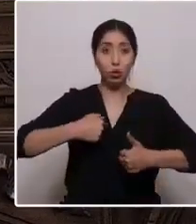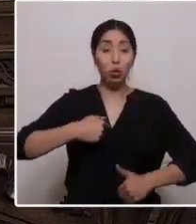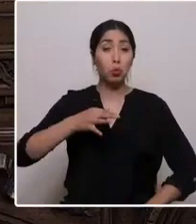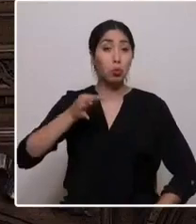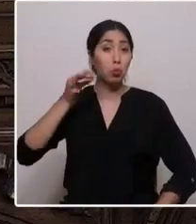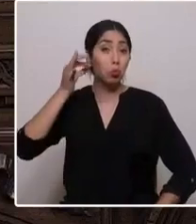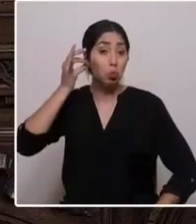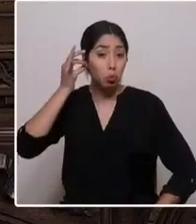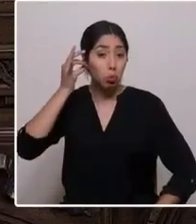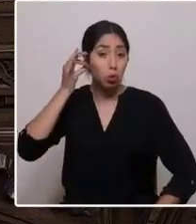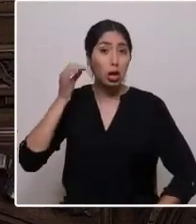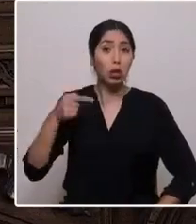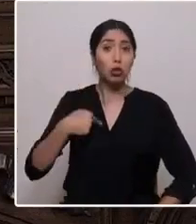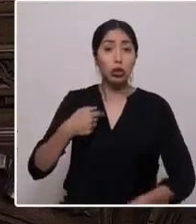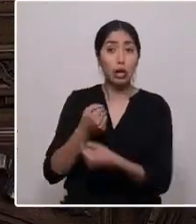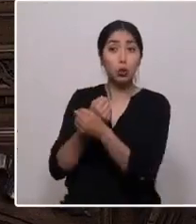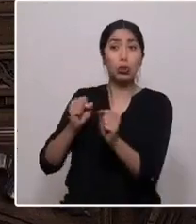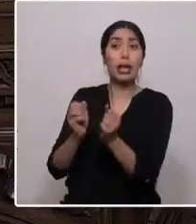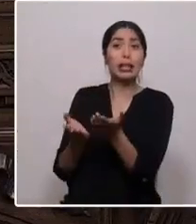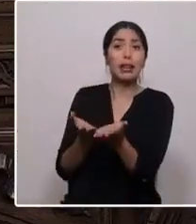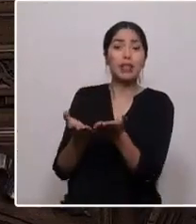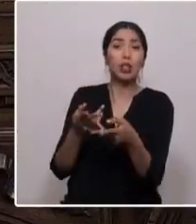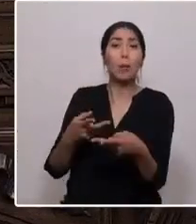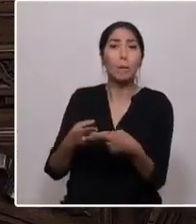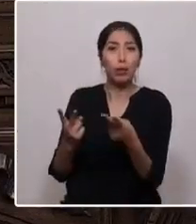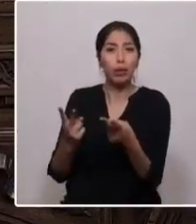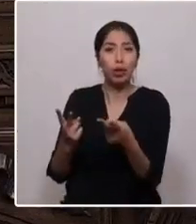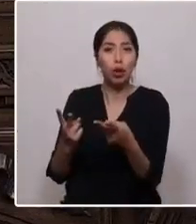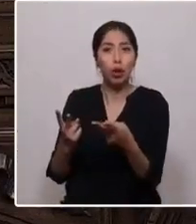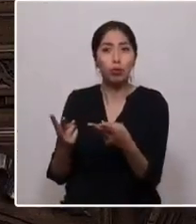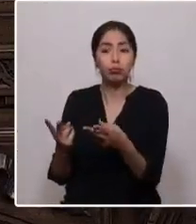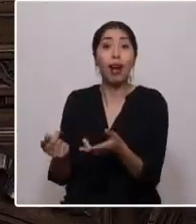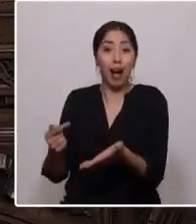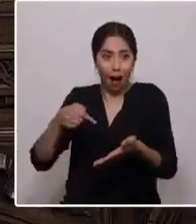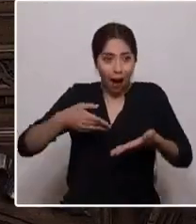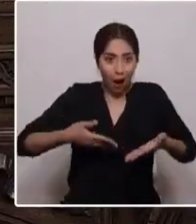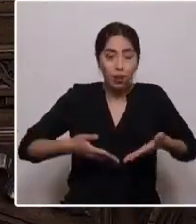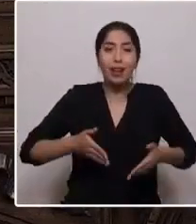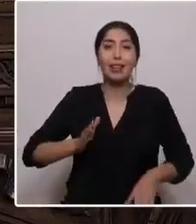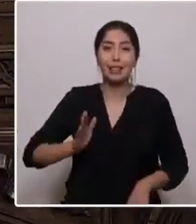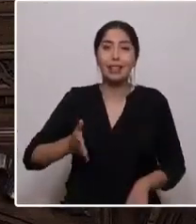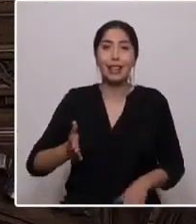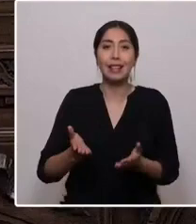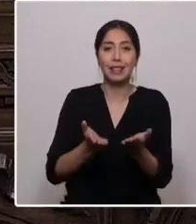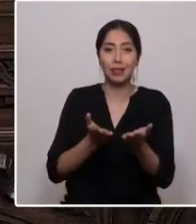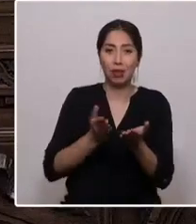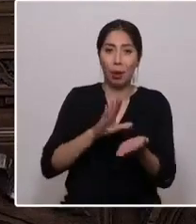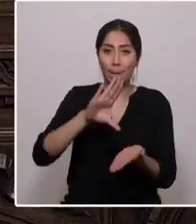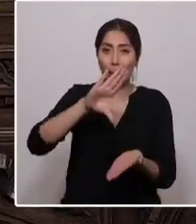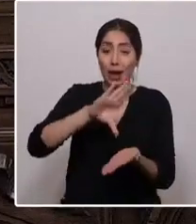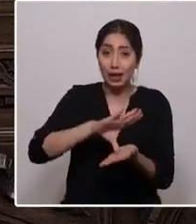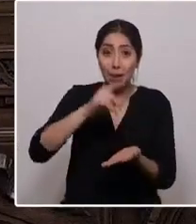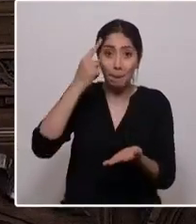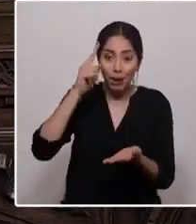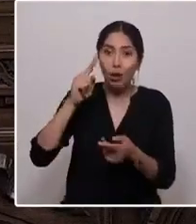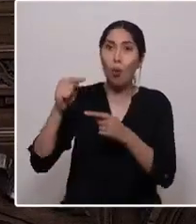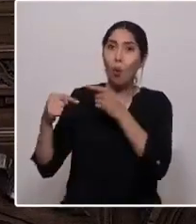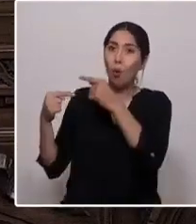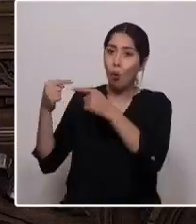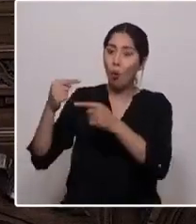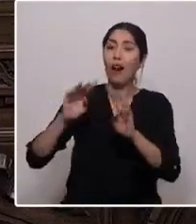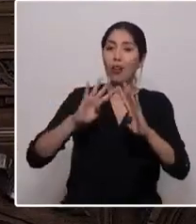renunció al servicio público para ahora poder seguir sirviendo al país, pero desde una histórica convención